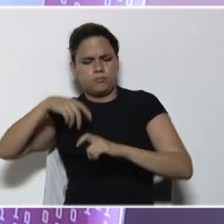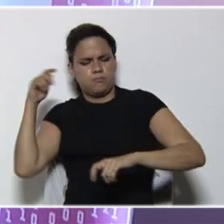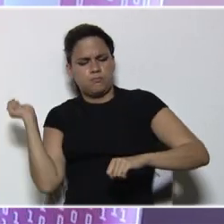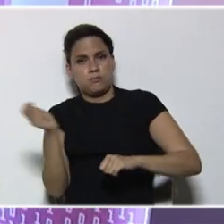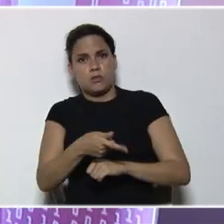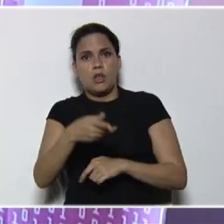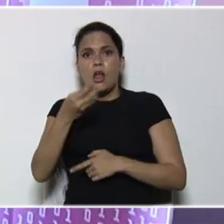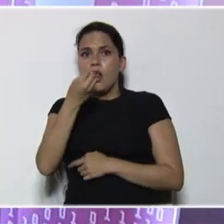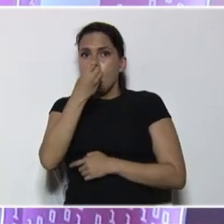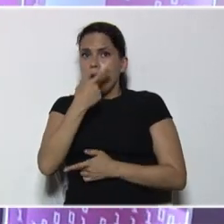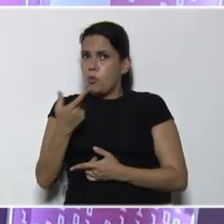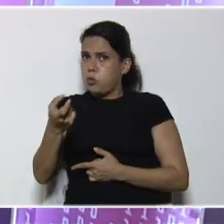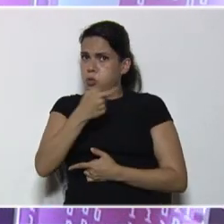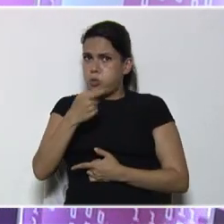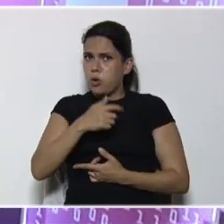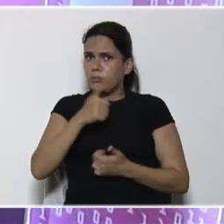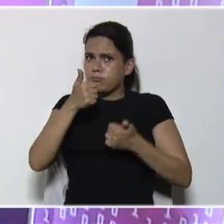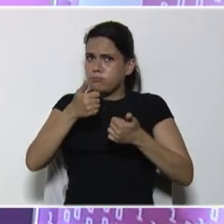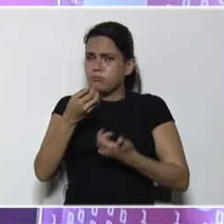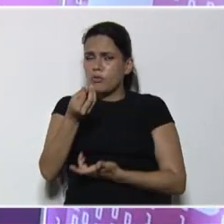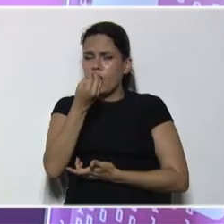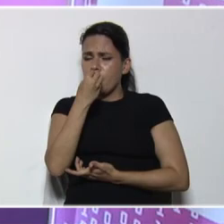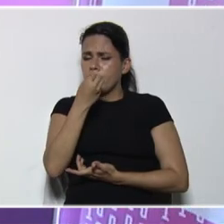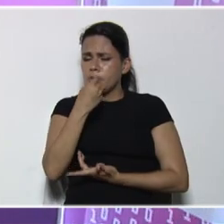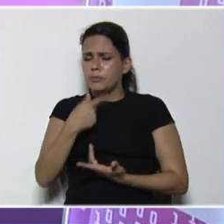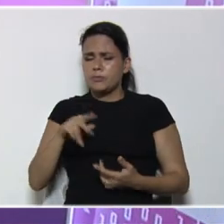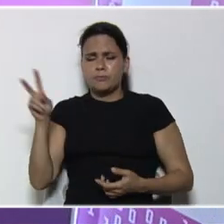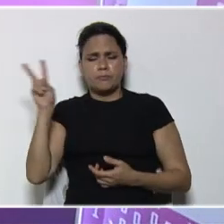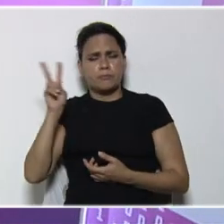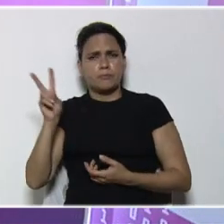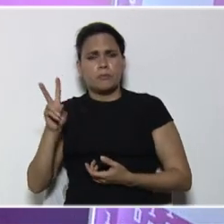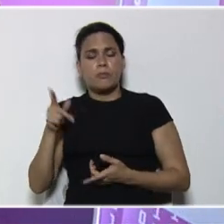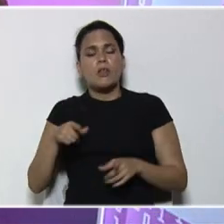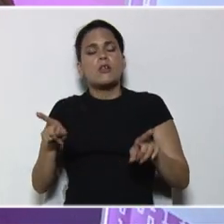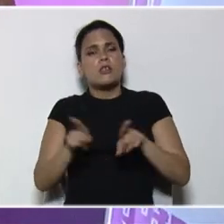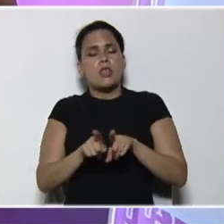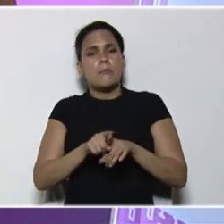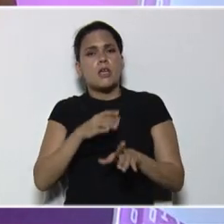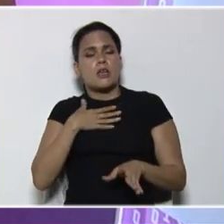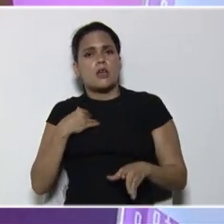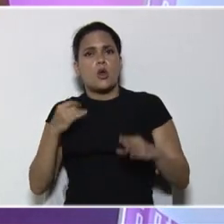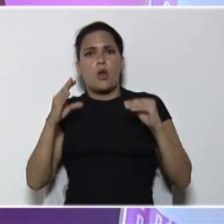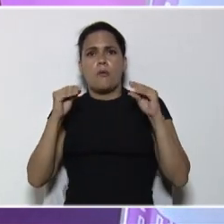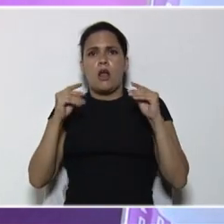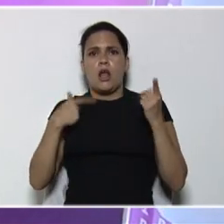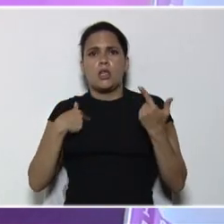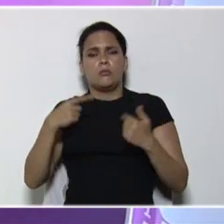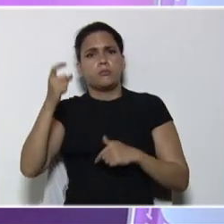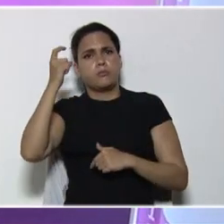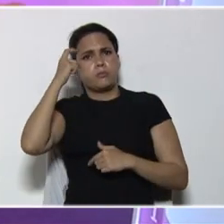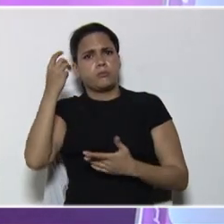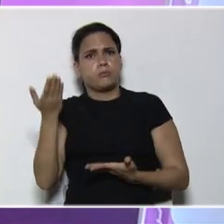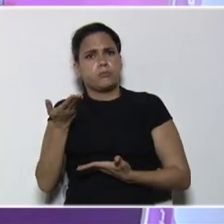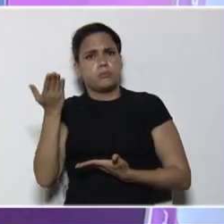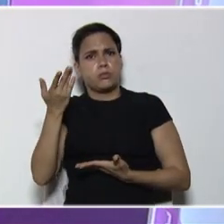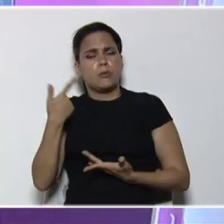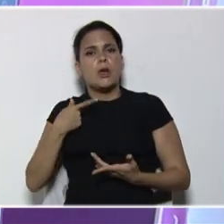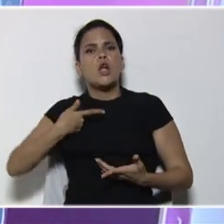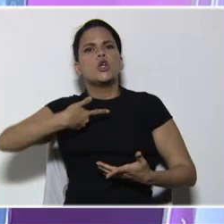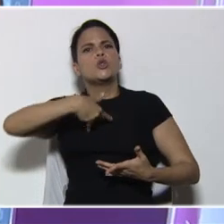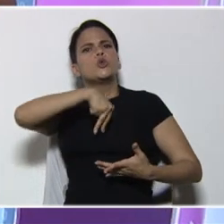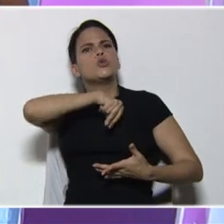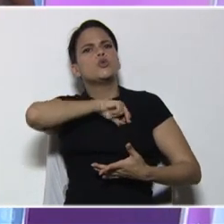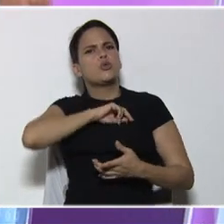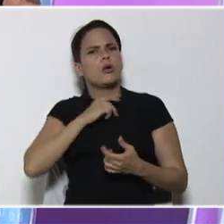nutrición para los venezolanos y venezolanas. Pero también quiero hablar de una fecha muy característica, especialmente para nuestros zulianos y